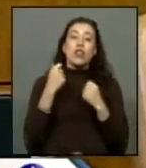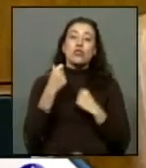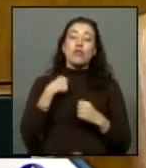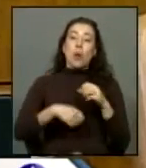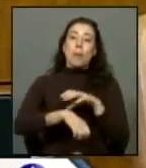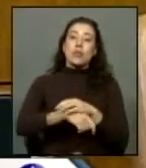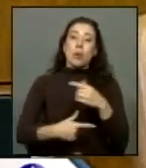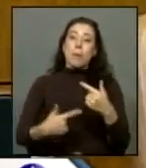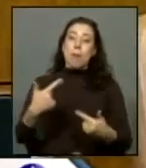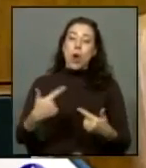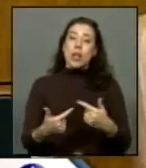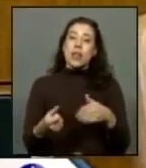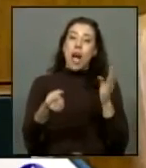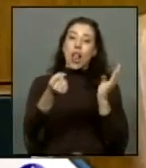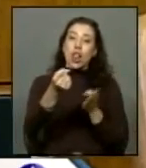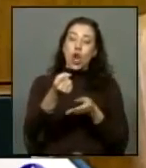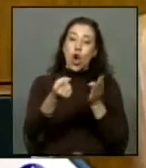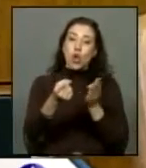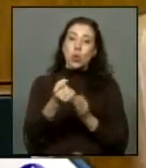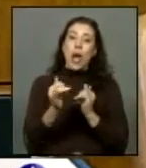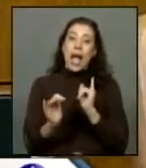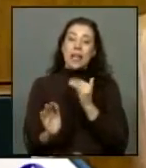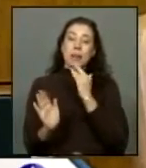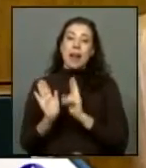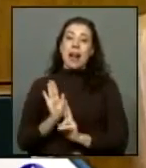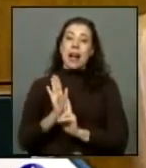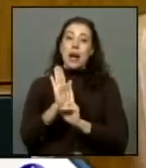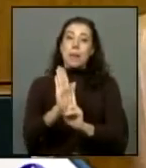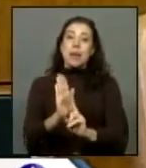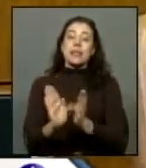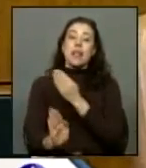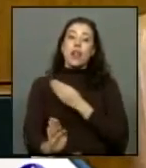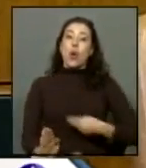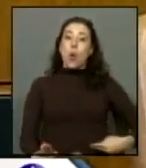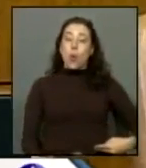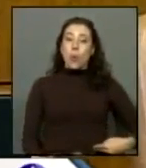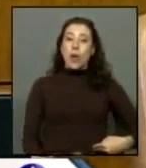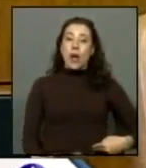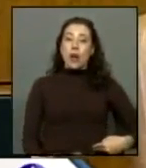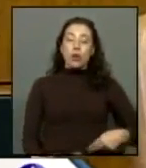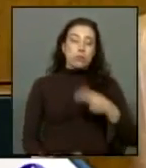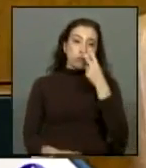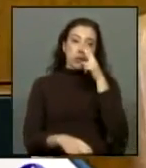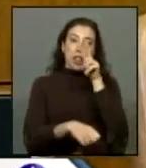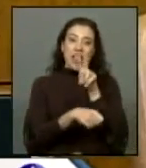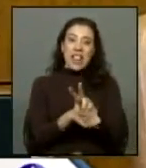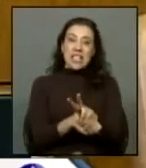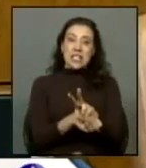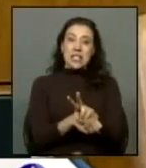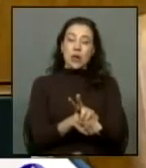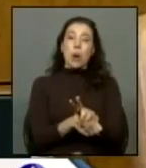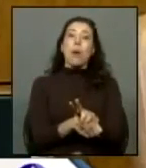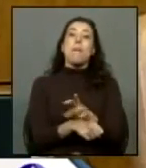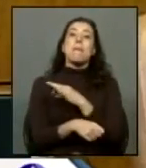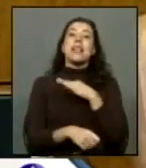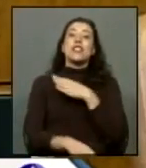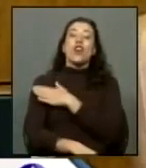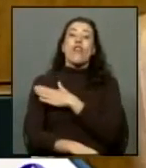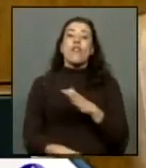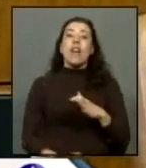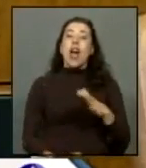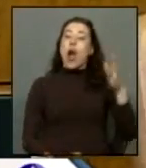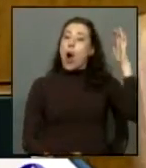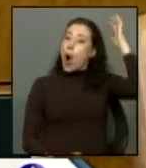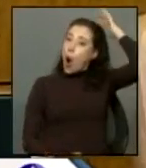prisión política y tortura y los representantes del gobierno haciendo testigos el ministro de fe el obispo Rancagua monseñor